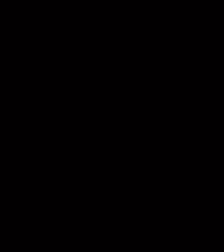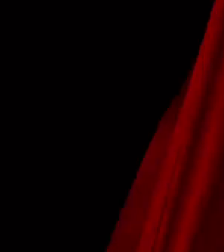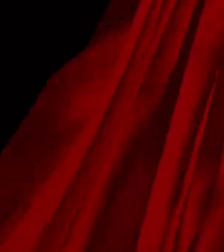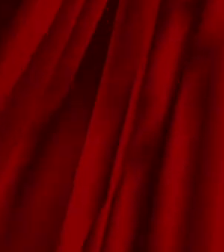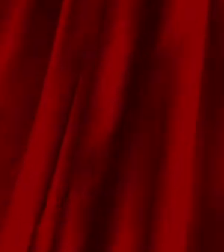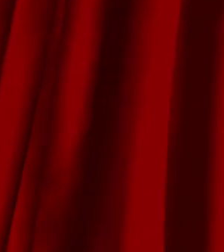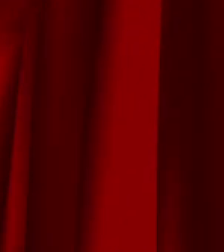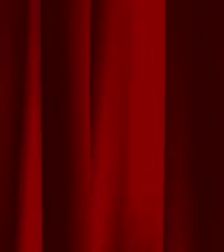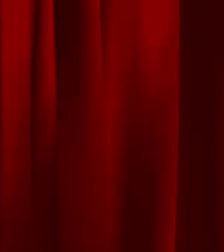Defensa.